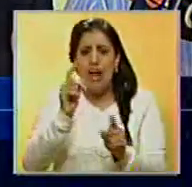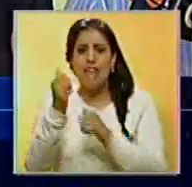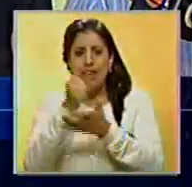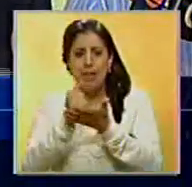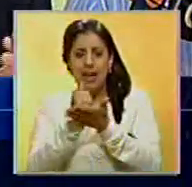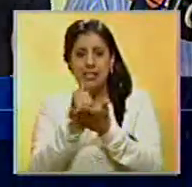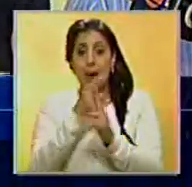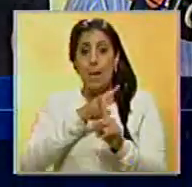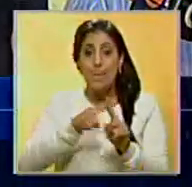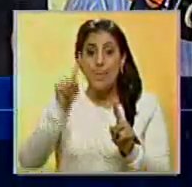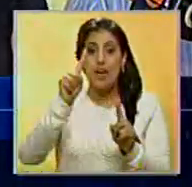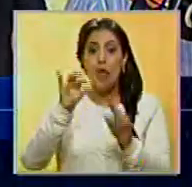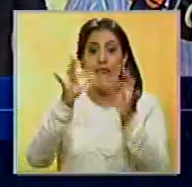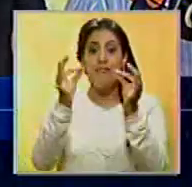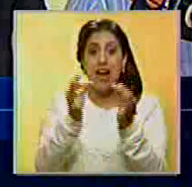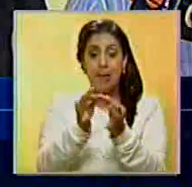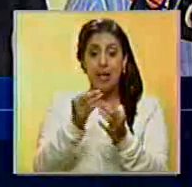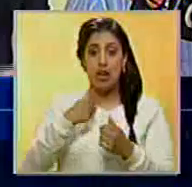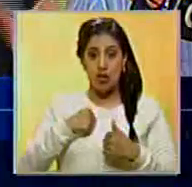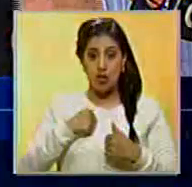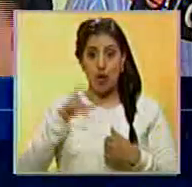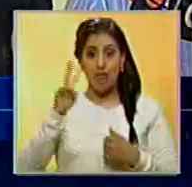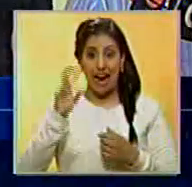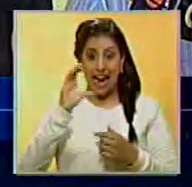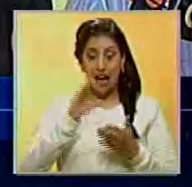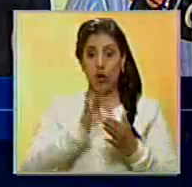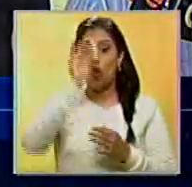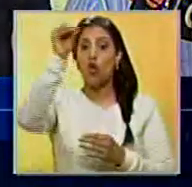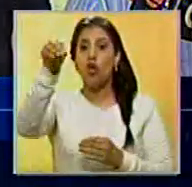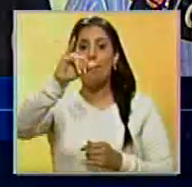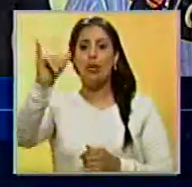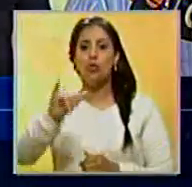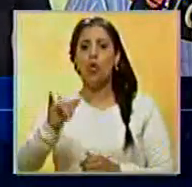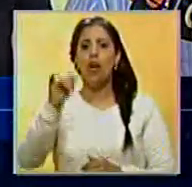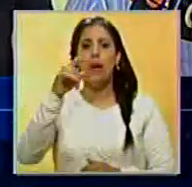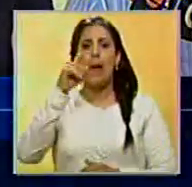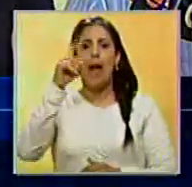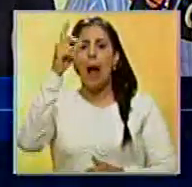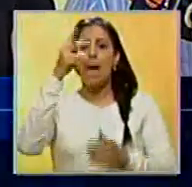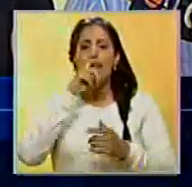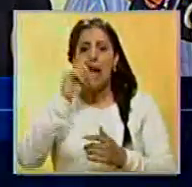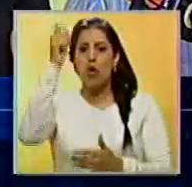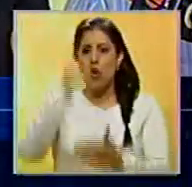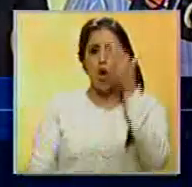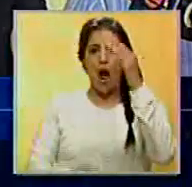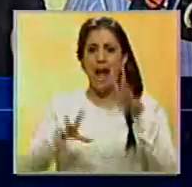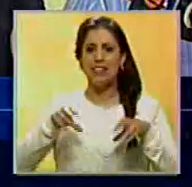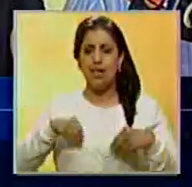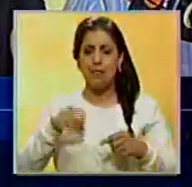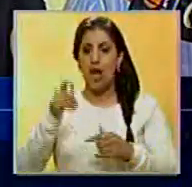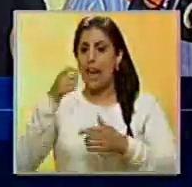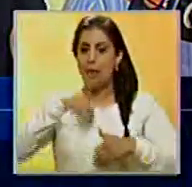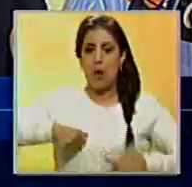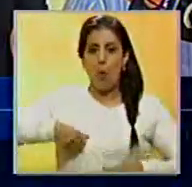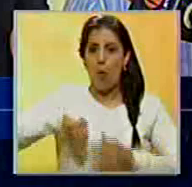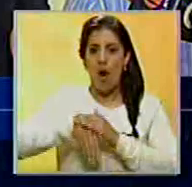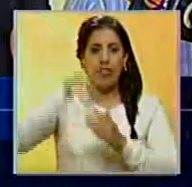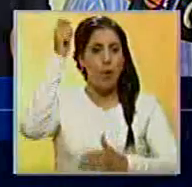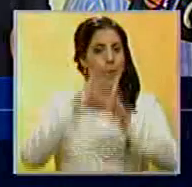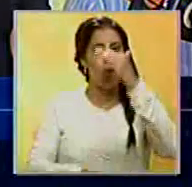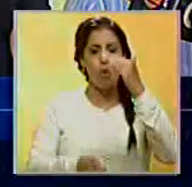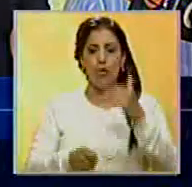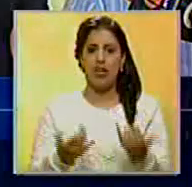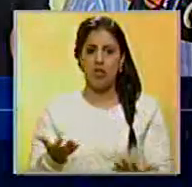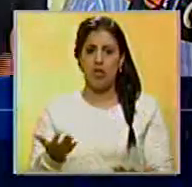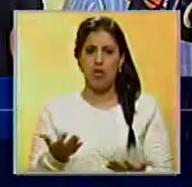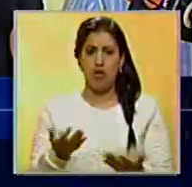farmacias y algún familiar la puede enviar al Estado de Bolívar o a Azulia. Eso lo ha negado y no lo aceptan como encomienda y